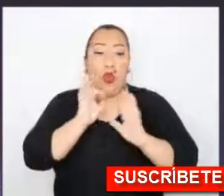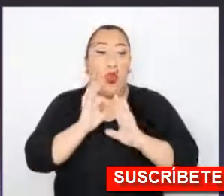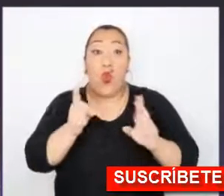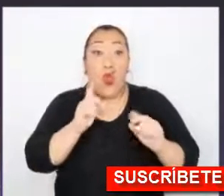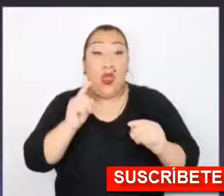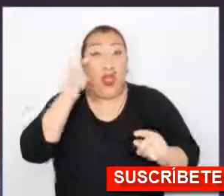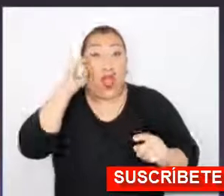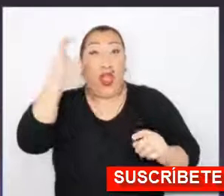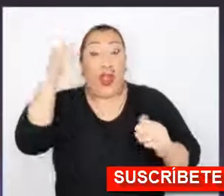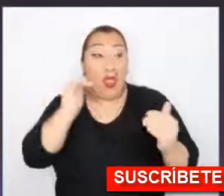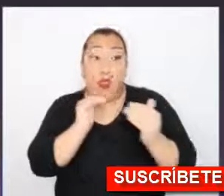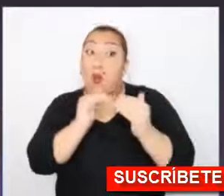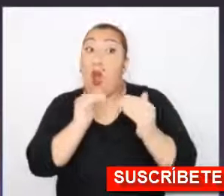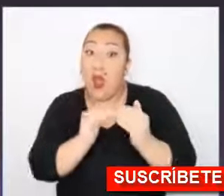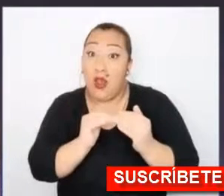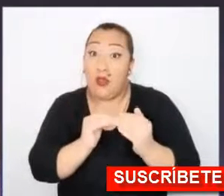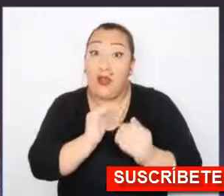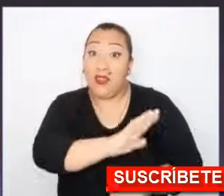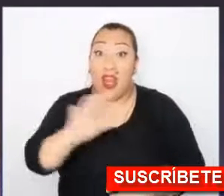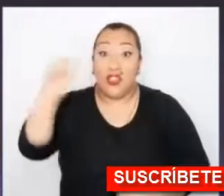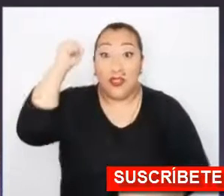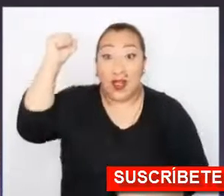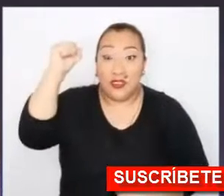porque aquel que no cree en la igualdad,